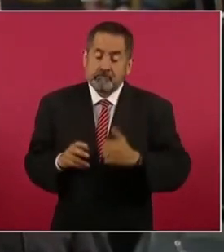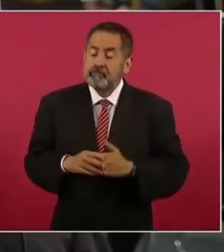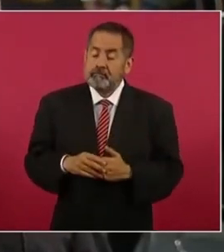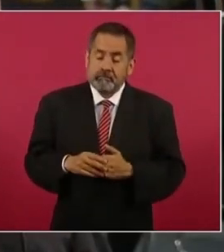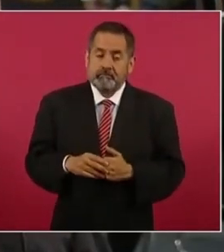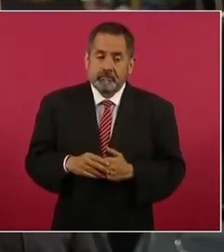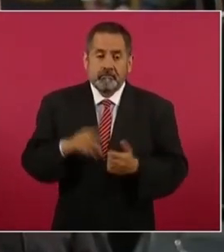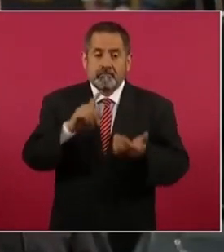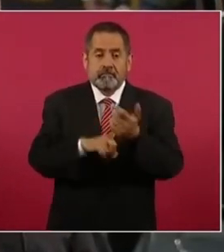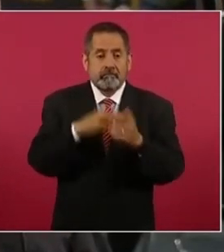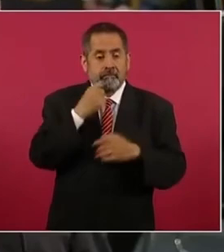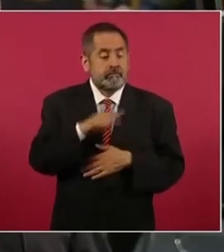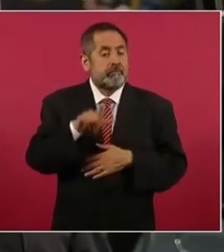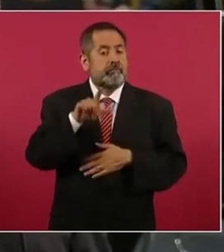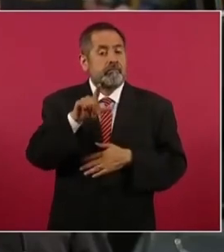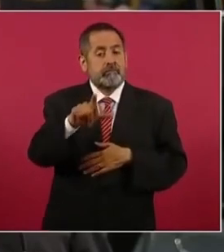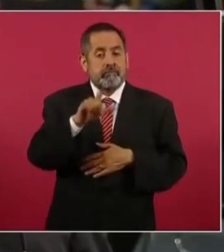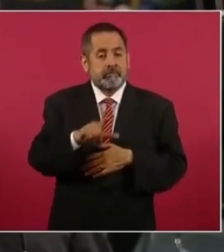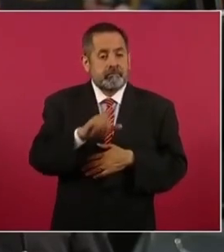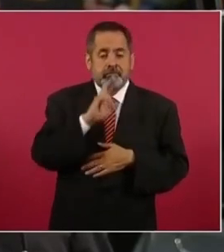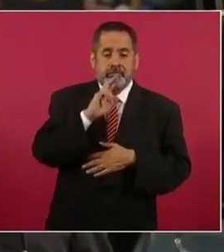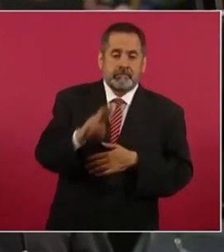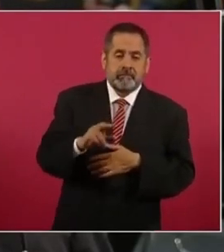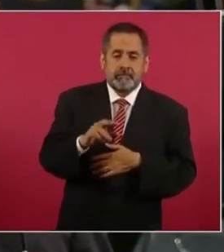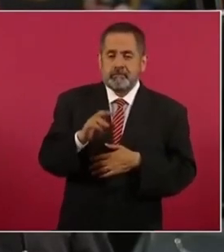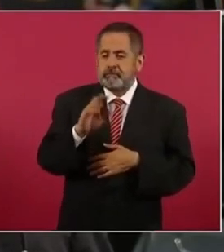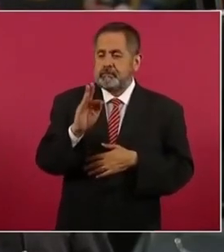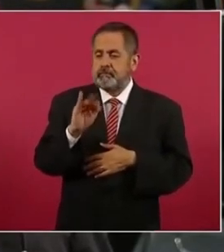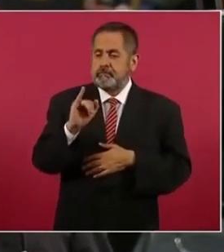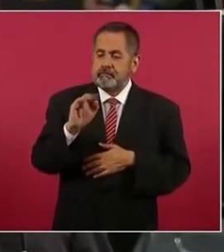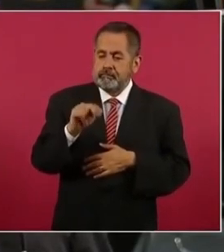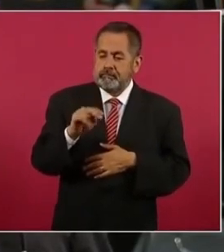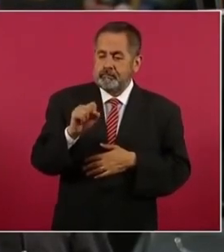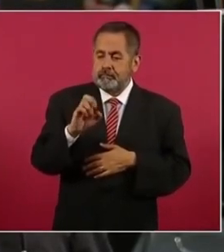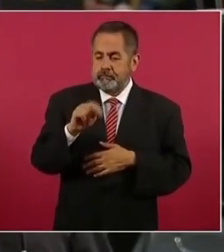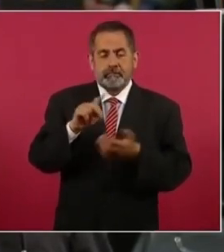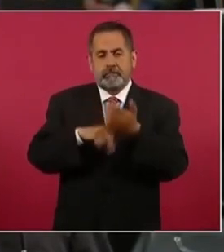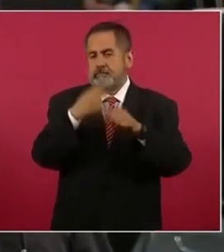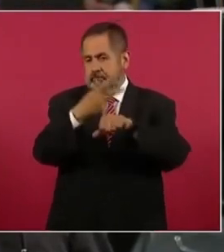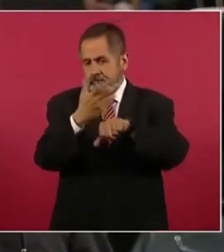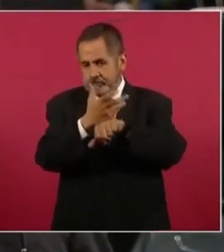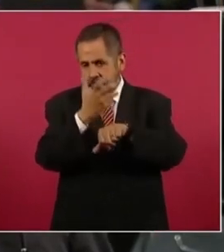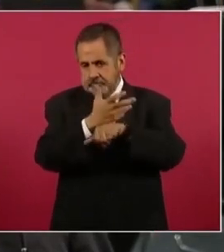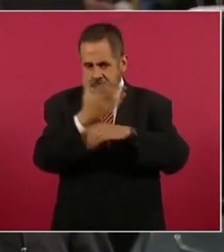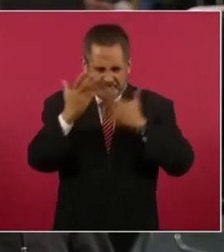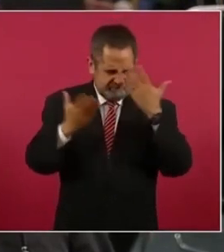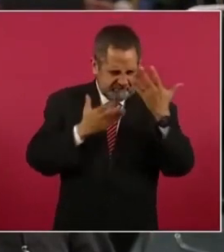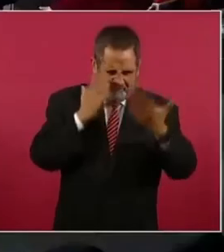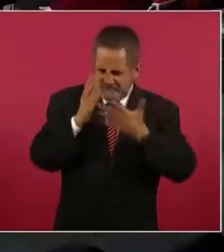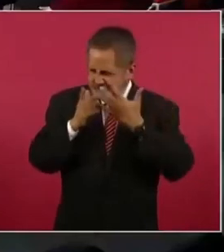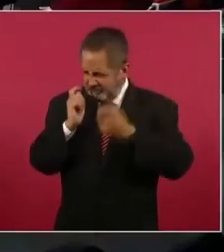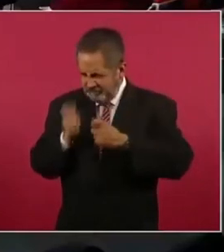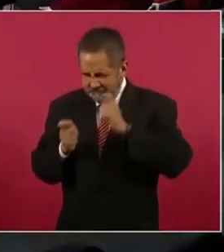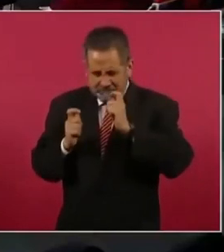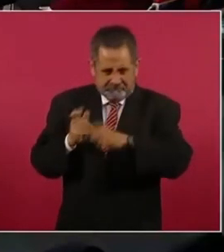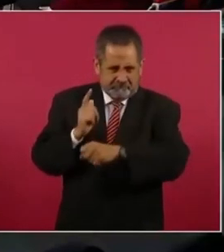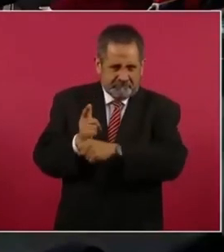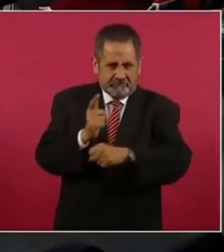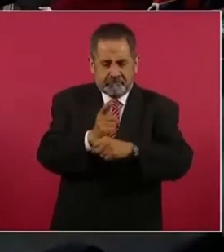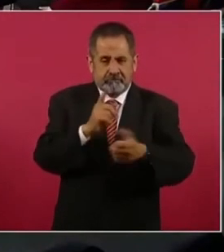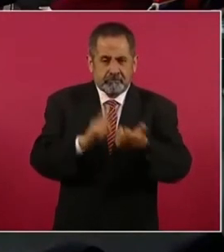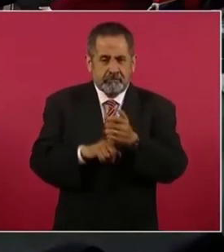por ejemplo, 17 reportes del FinCEN, esta institución estadounidense encargada de revisar las operaciones